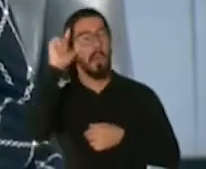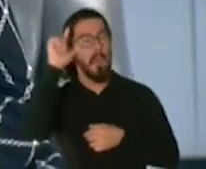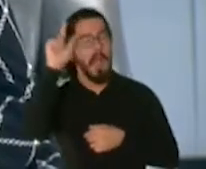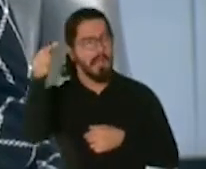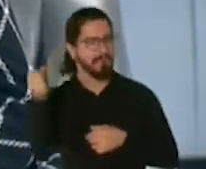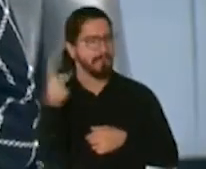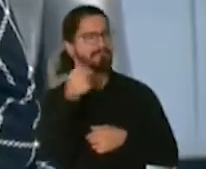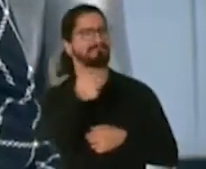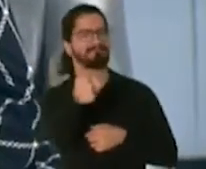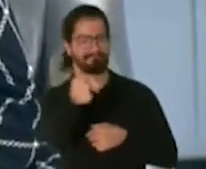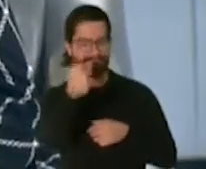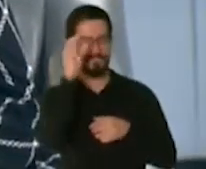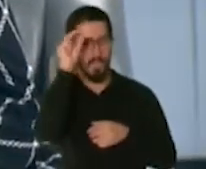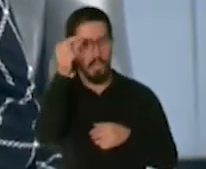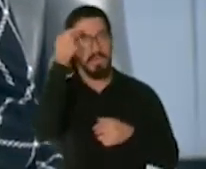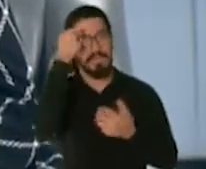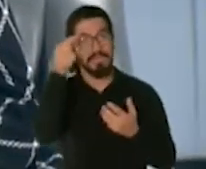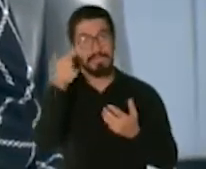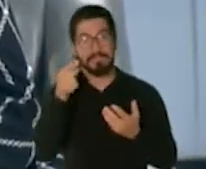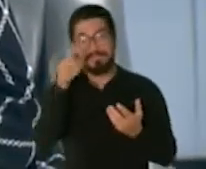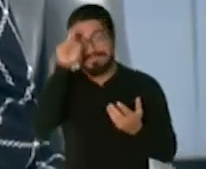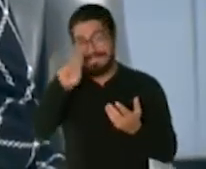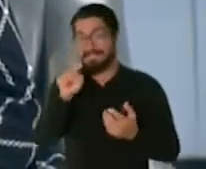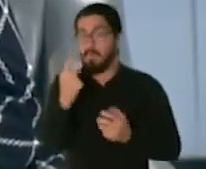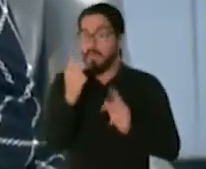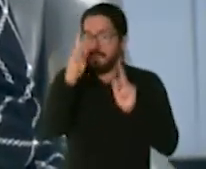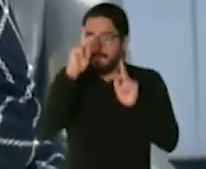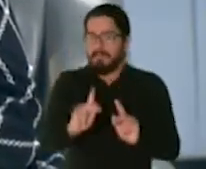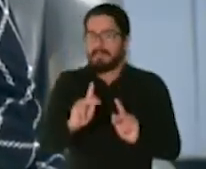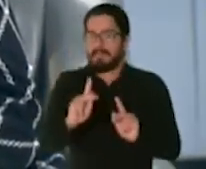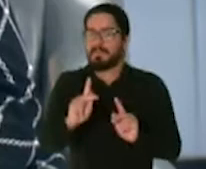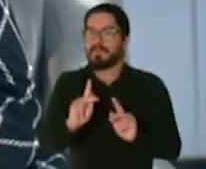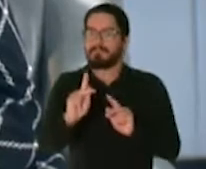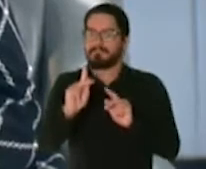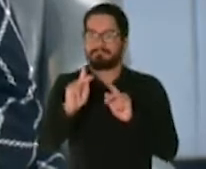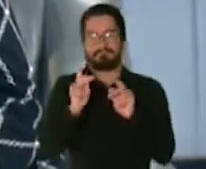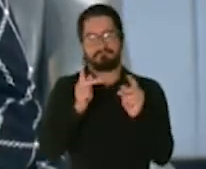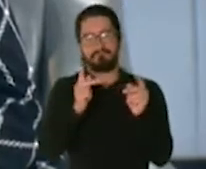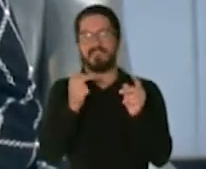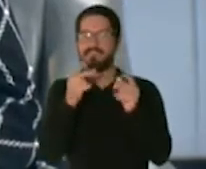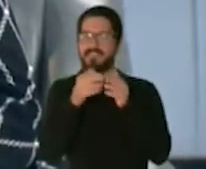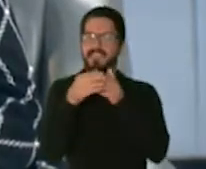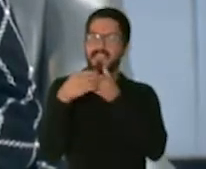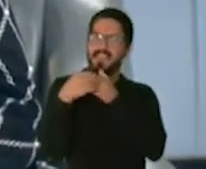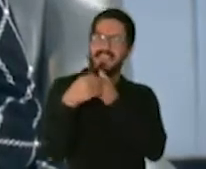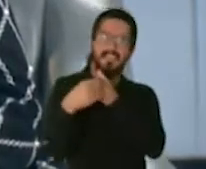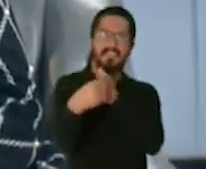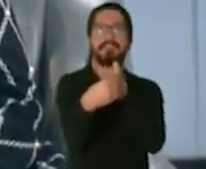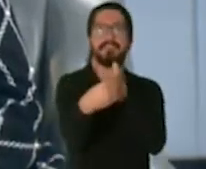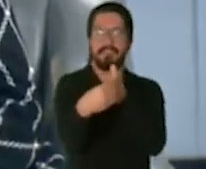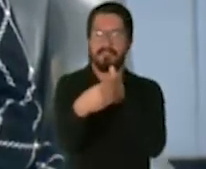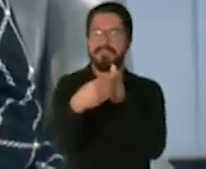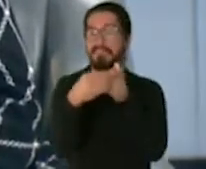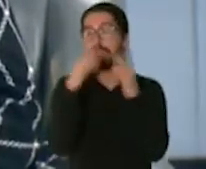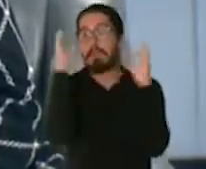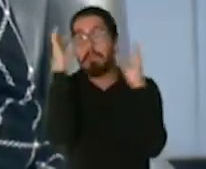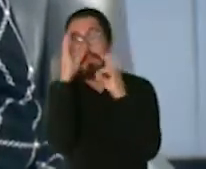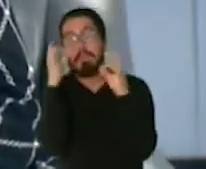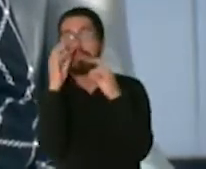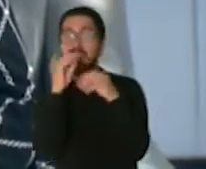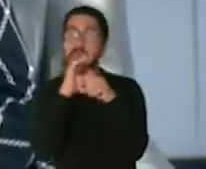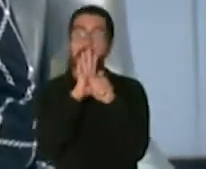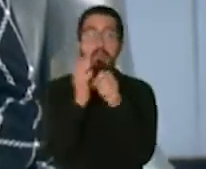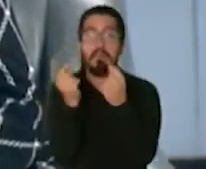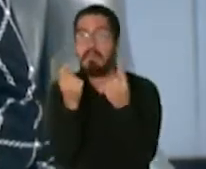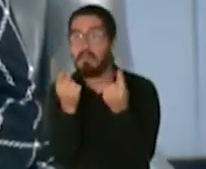cuatro años, y si esa persona que está al frente no domina el tema de cómo tenemos que actuar con la pandemia, no lo vamos a lograr, así que yo me